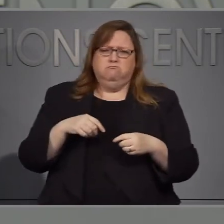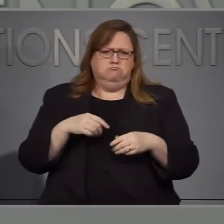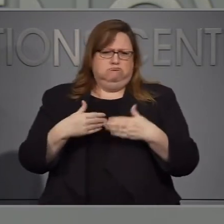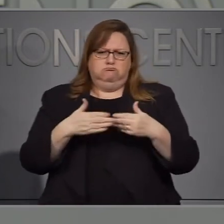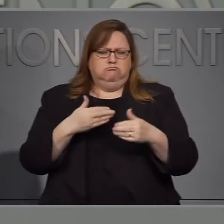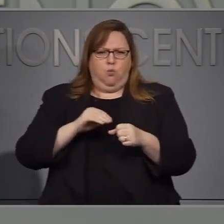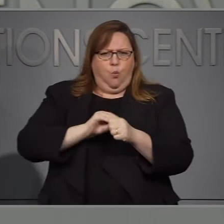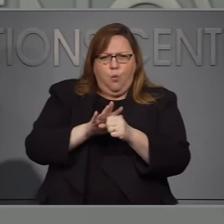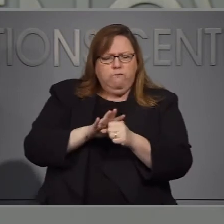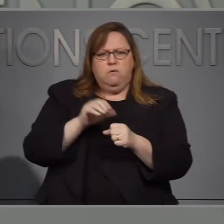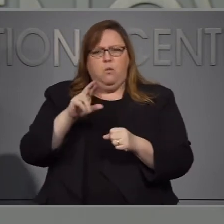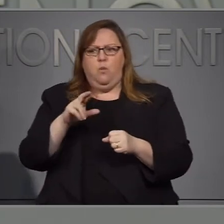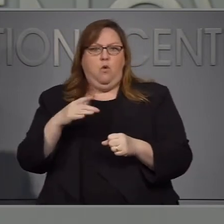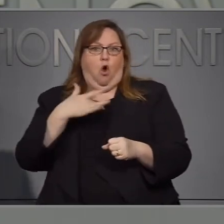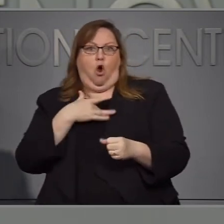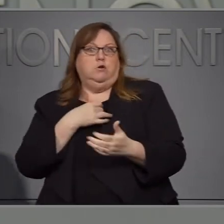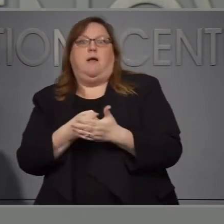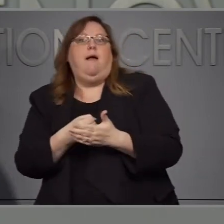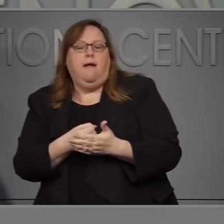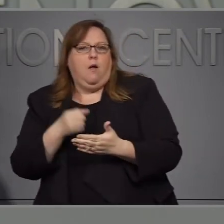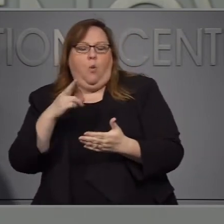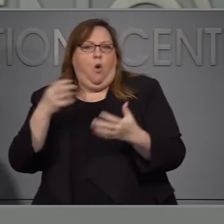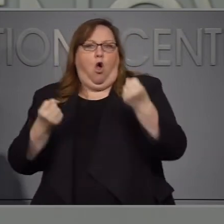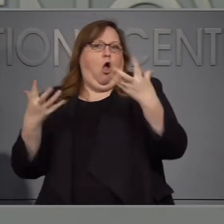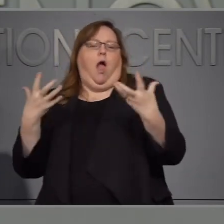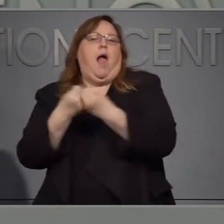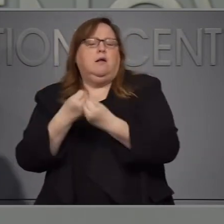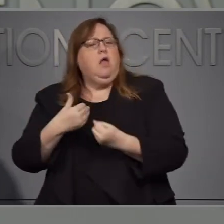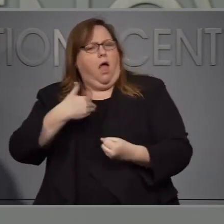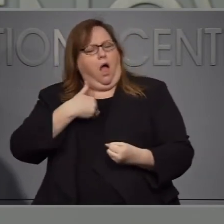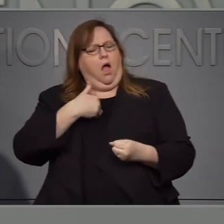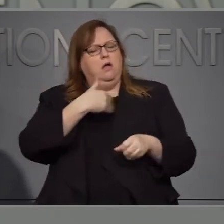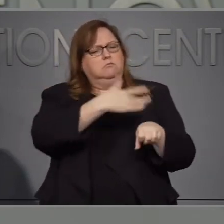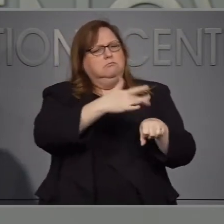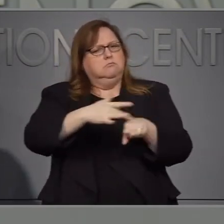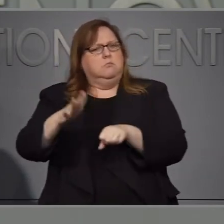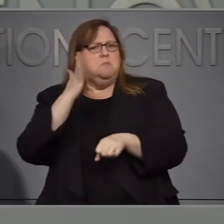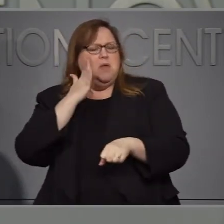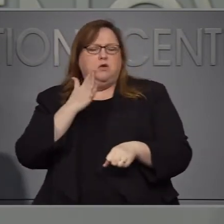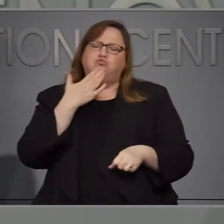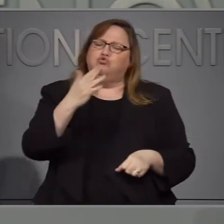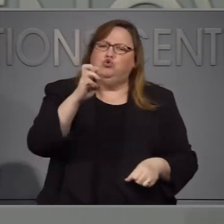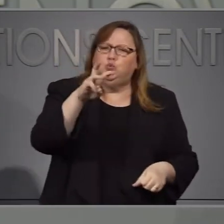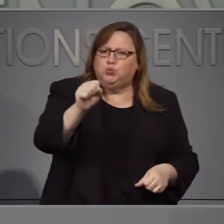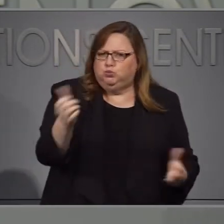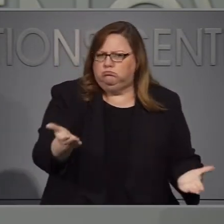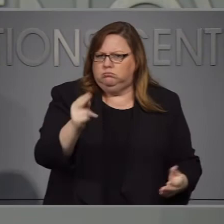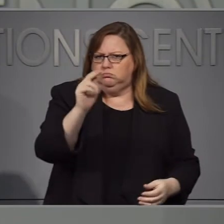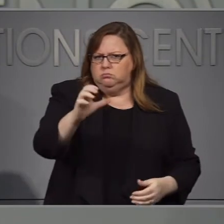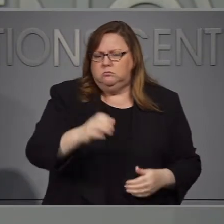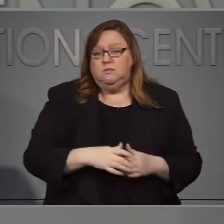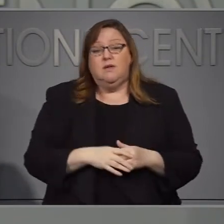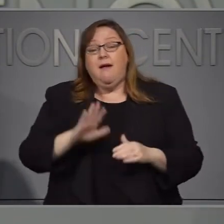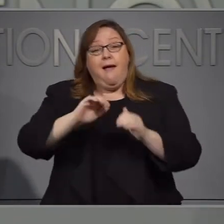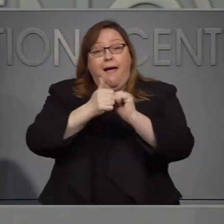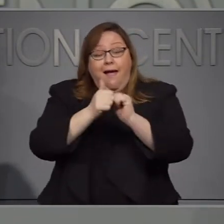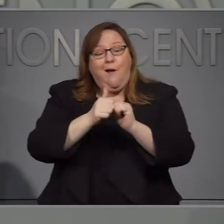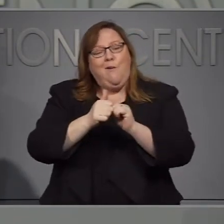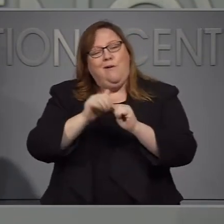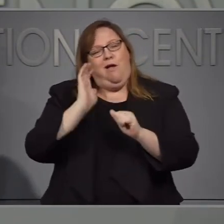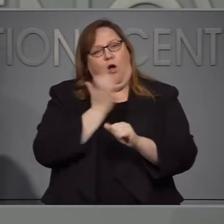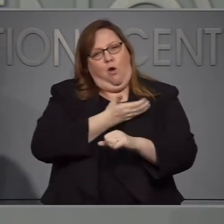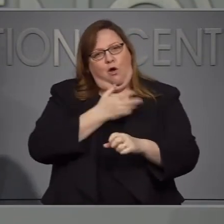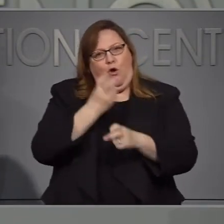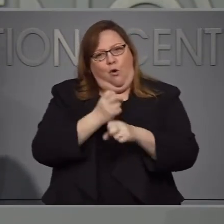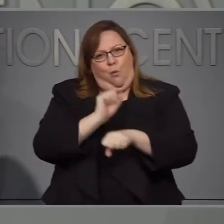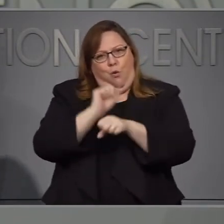sea que tengan COVID o alguien que tiene un accidente de auto o un ataque al corazón. que por eso